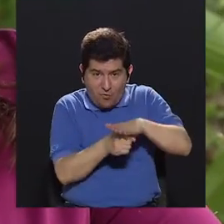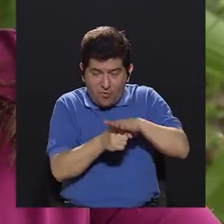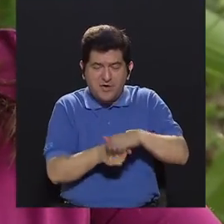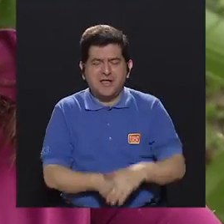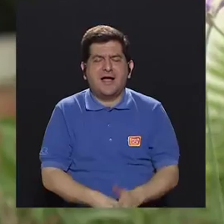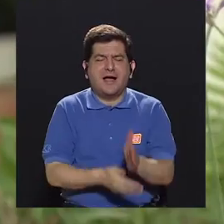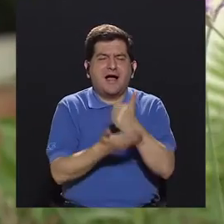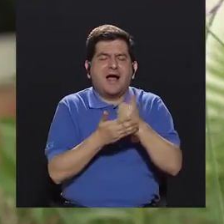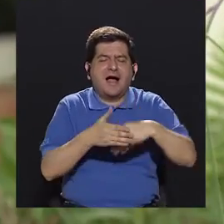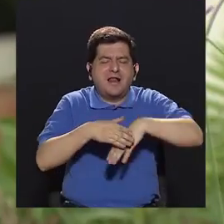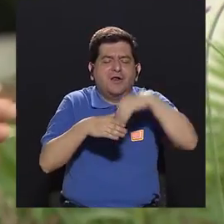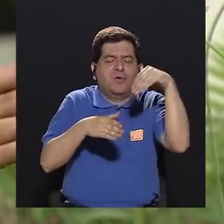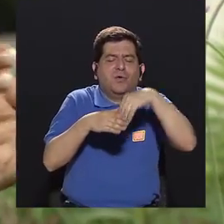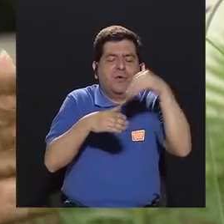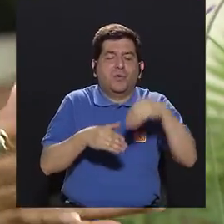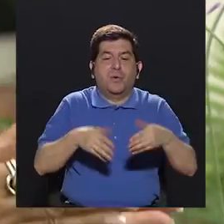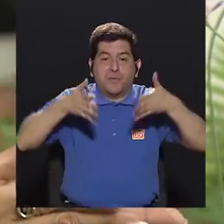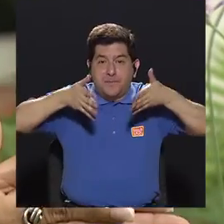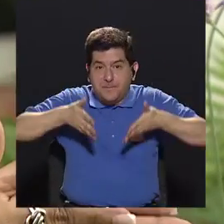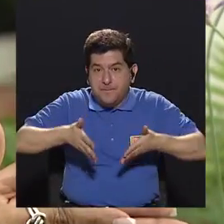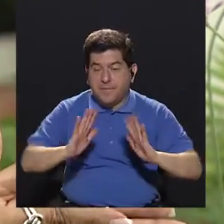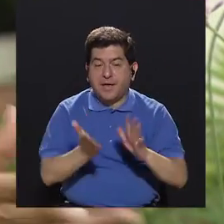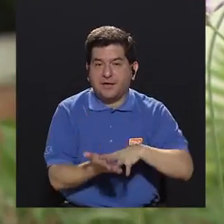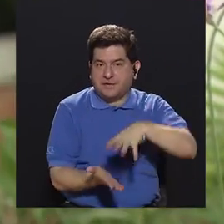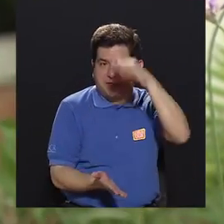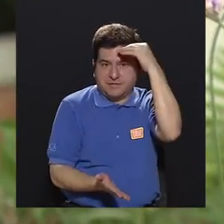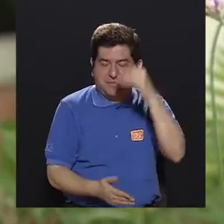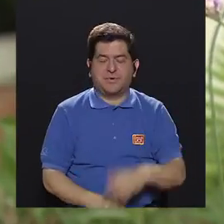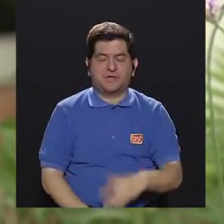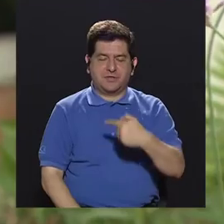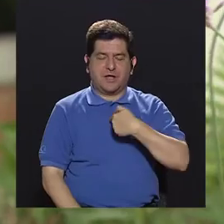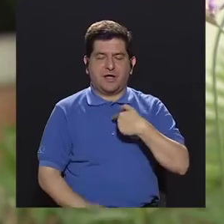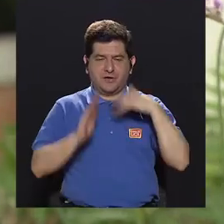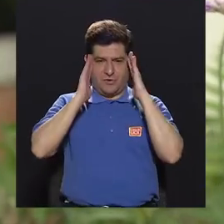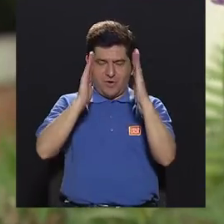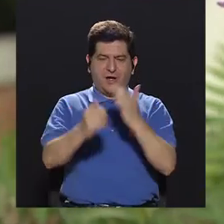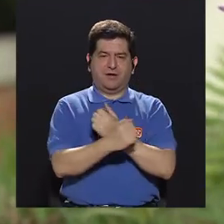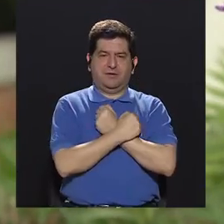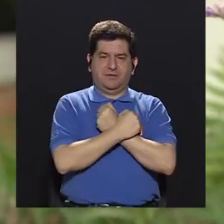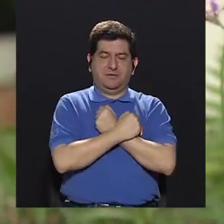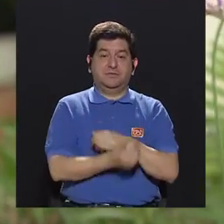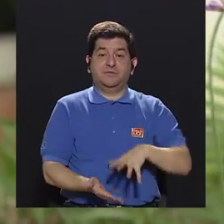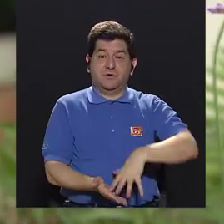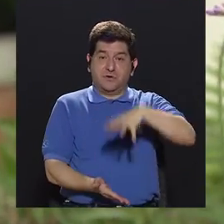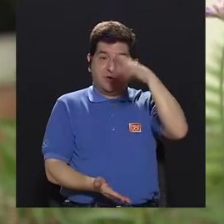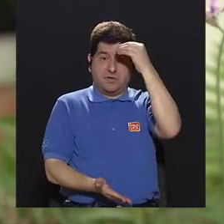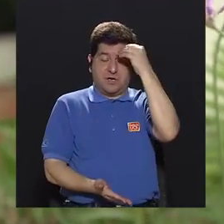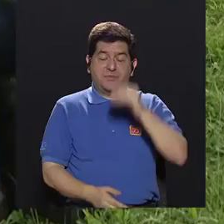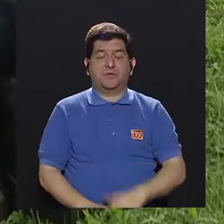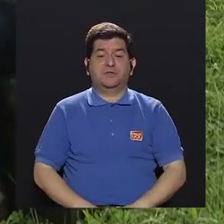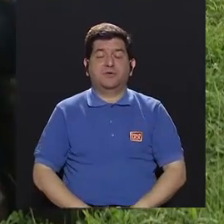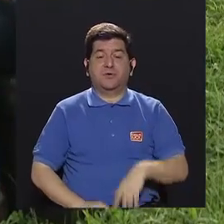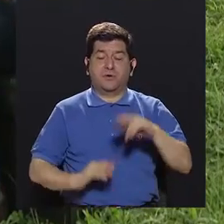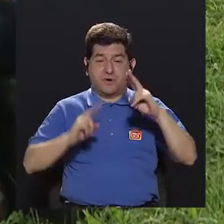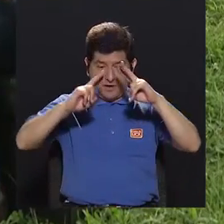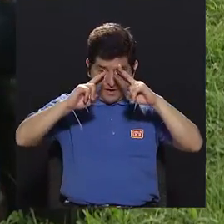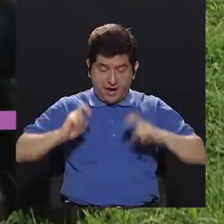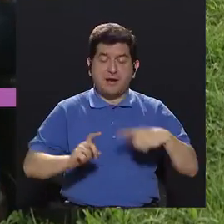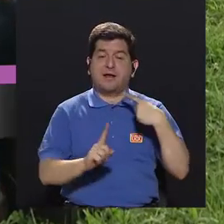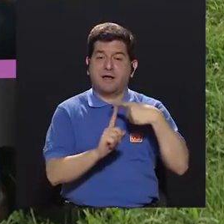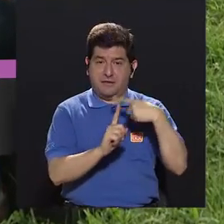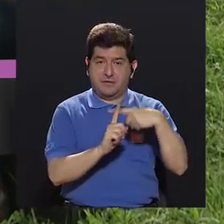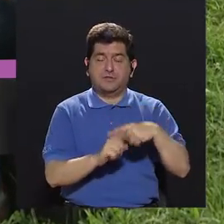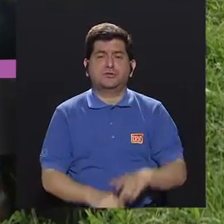poquito para que salga mientras aprendo a tratarme amorosamente y aprender mucho también a hacer lecturas en positivo